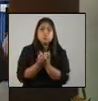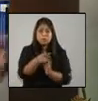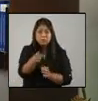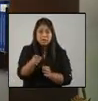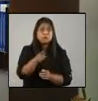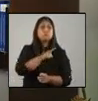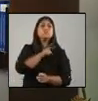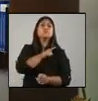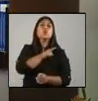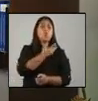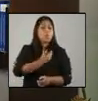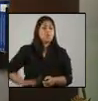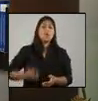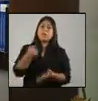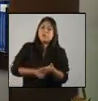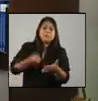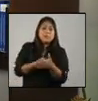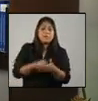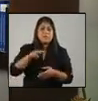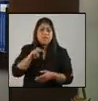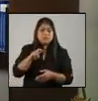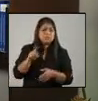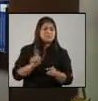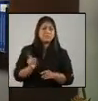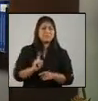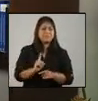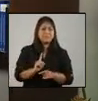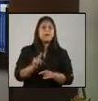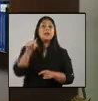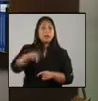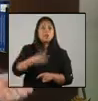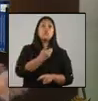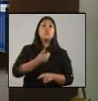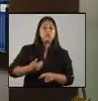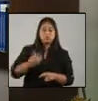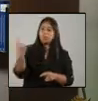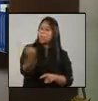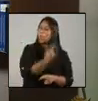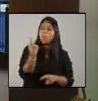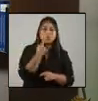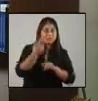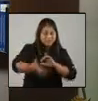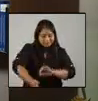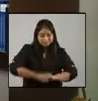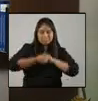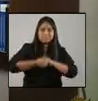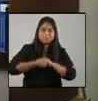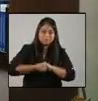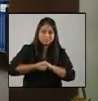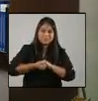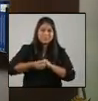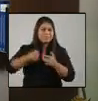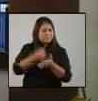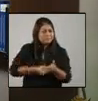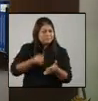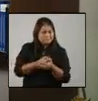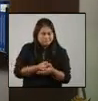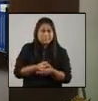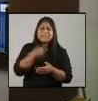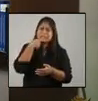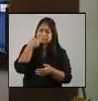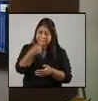luchar solo contra el virus. El virus lo derrotamos si gobernantes y gobernados tomados de la mano, haciendo las cosas que